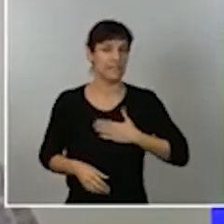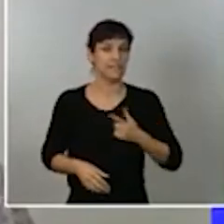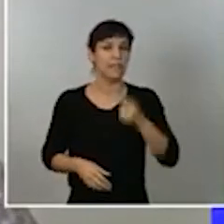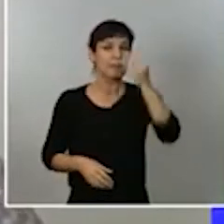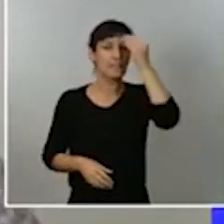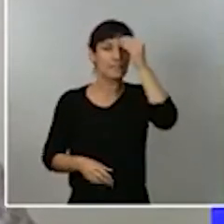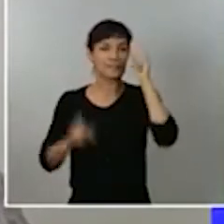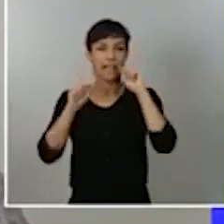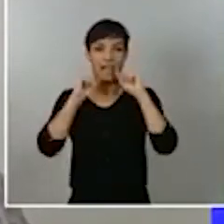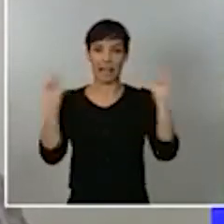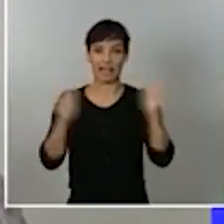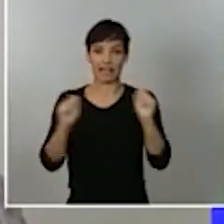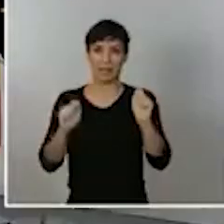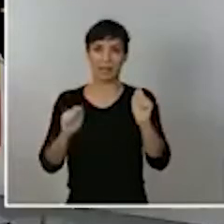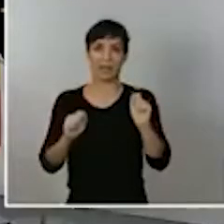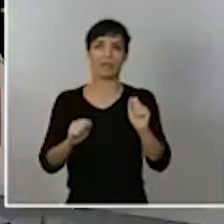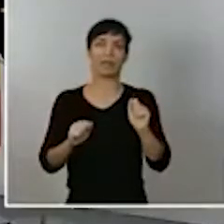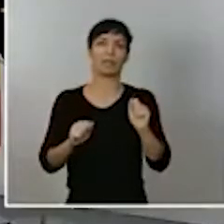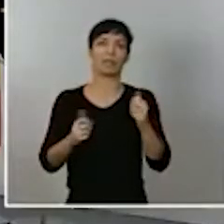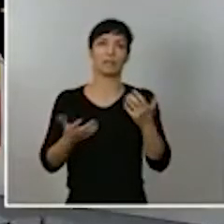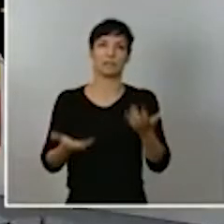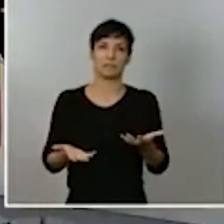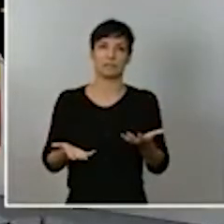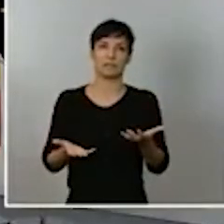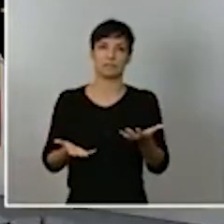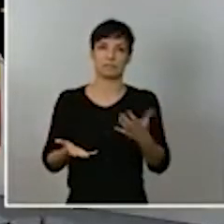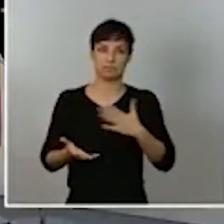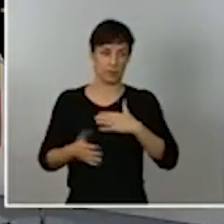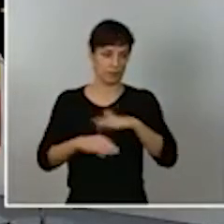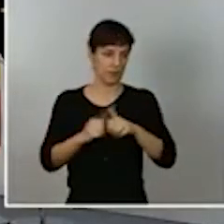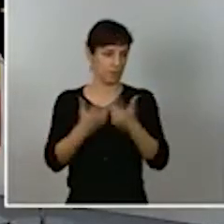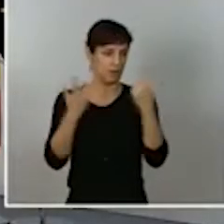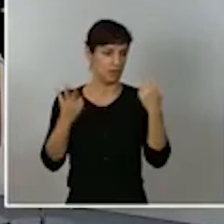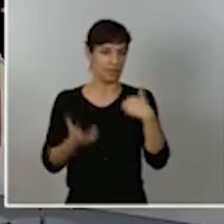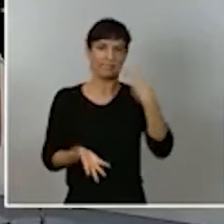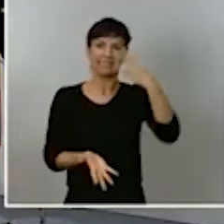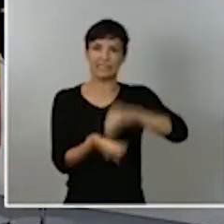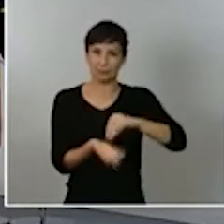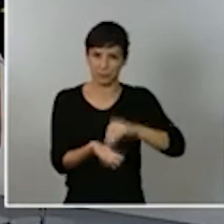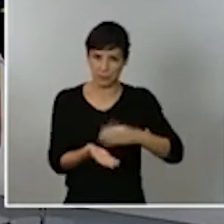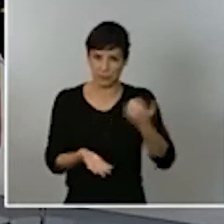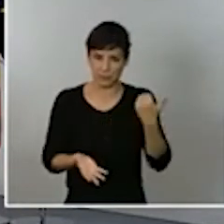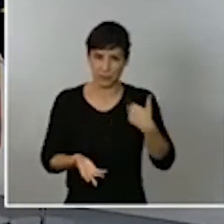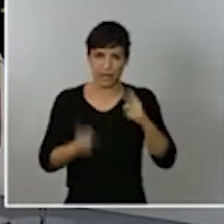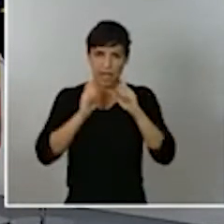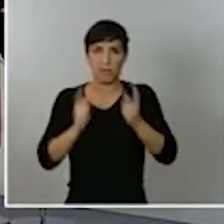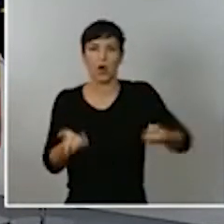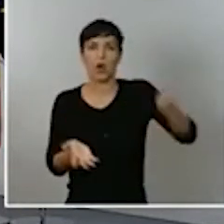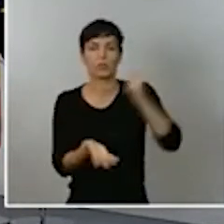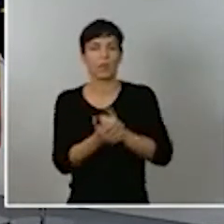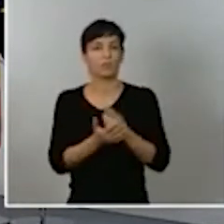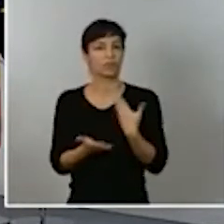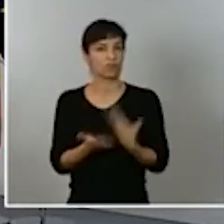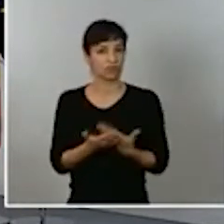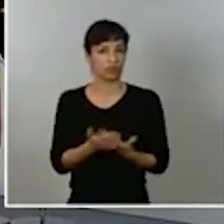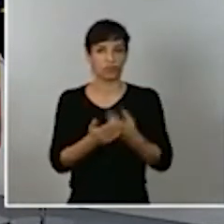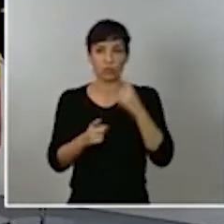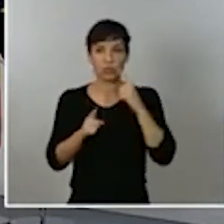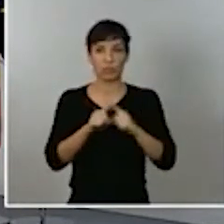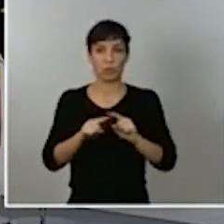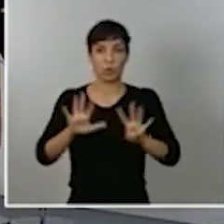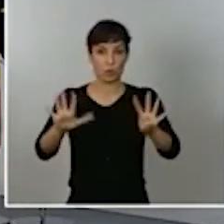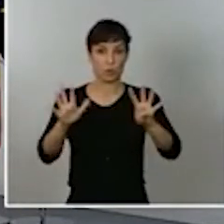tercera vez que se usa en nuestra democracia está justificado para prohibir la circulación en nueve ciudades de Madrid